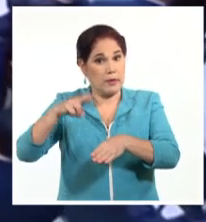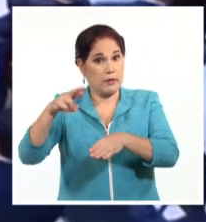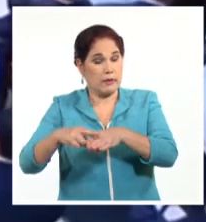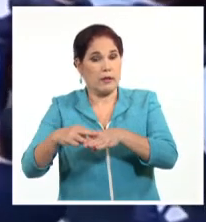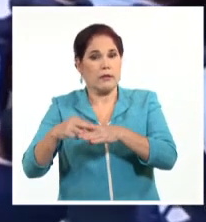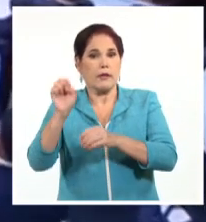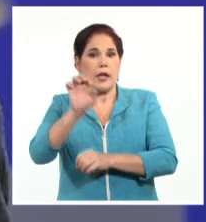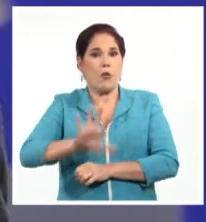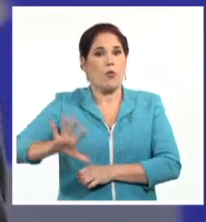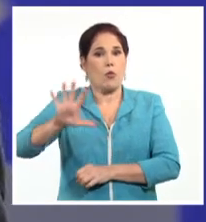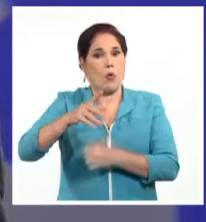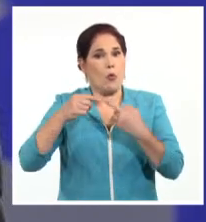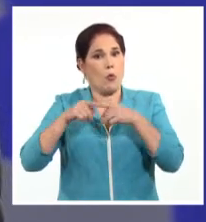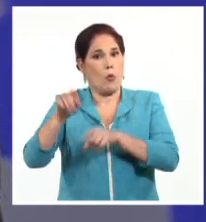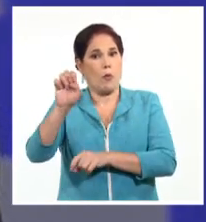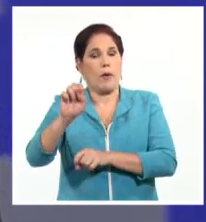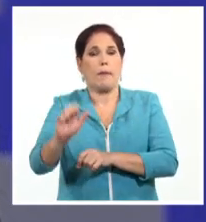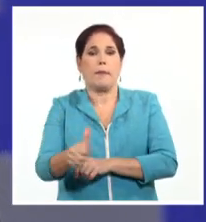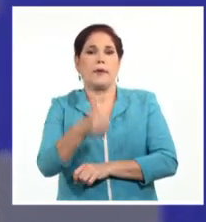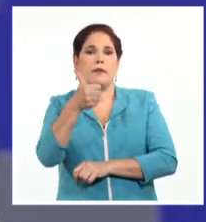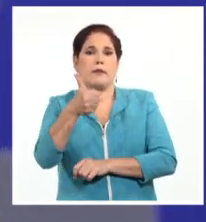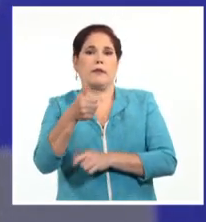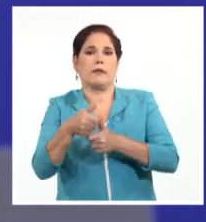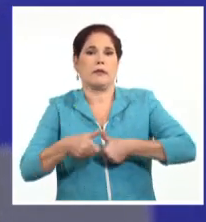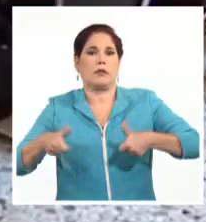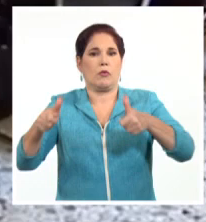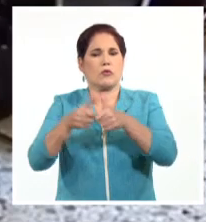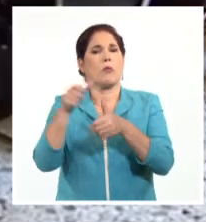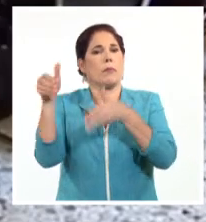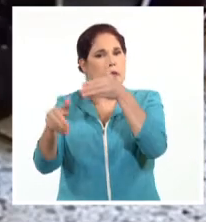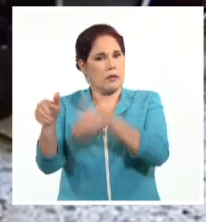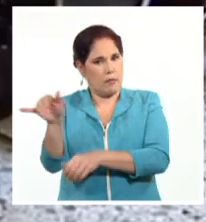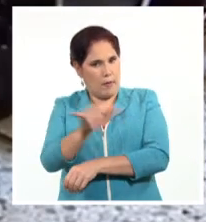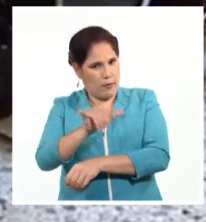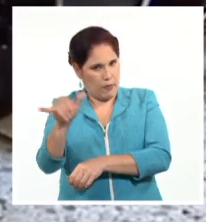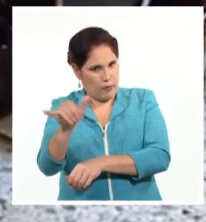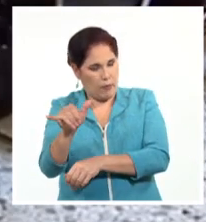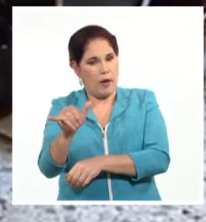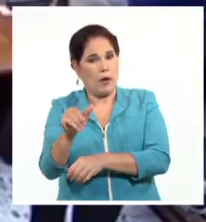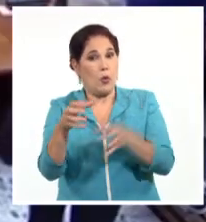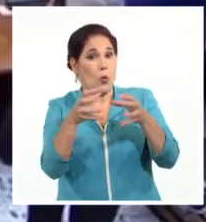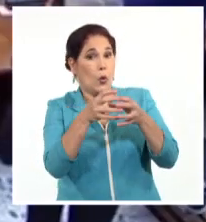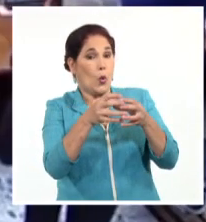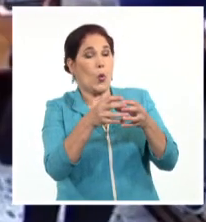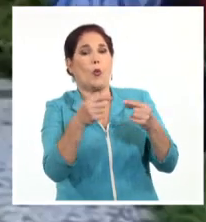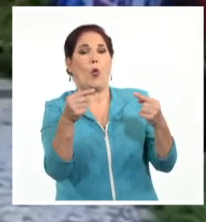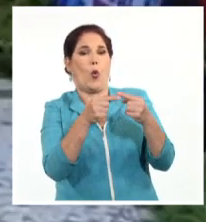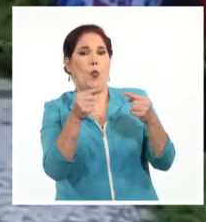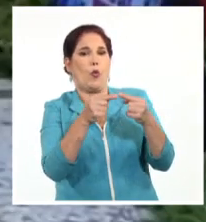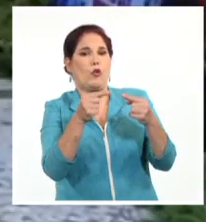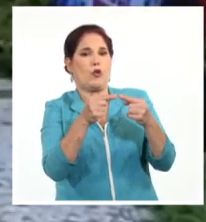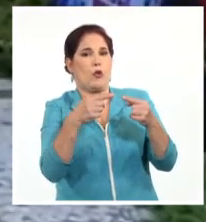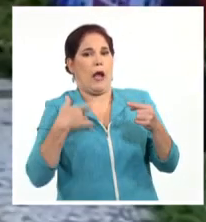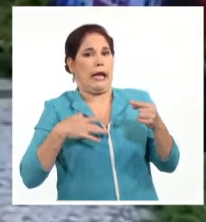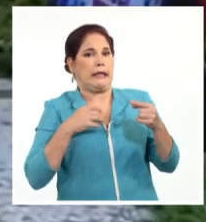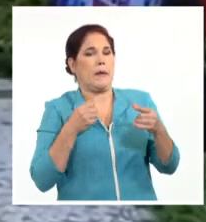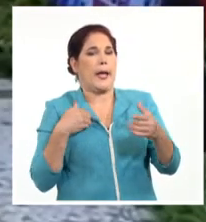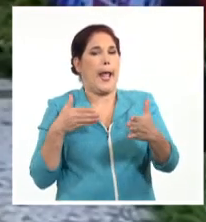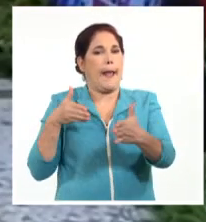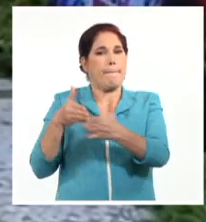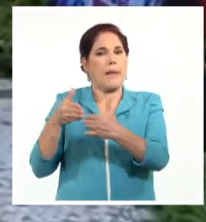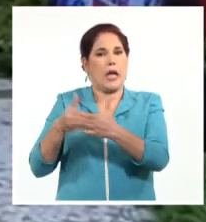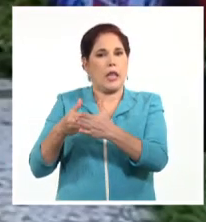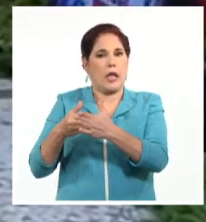Unión Europea, el presidente de su consejo, Charles Michel. A pesar de los intentos de la oposición argentina, derechista e imperialista,